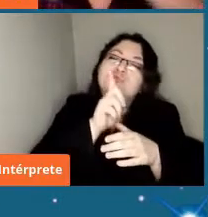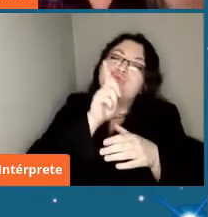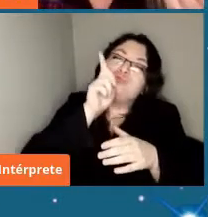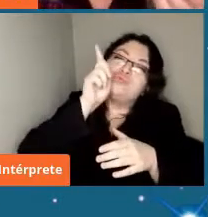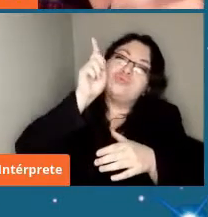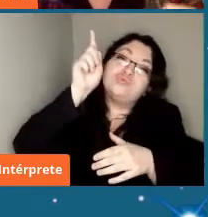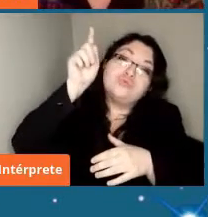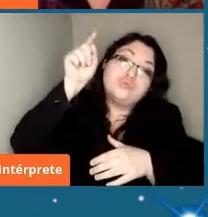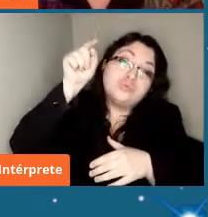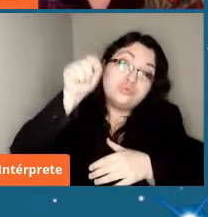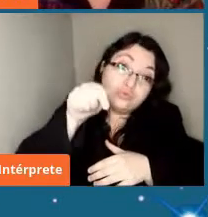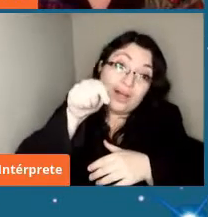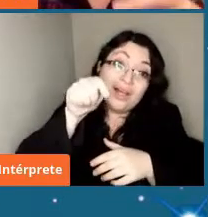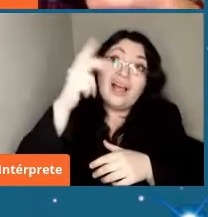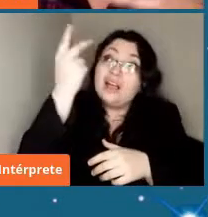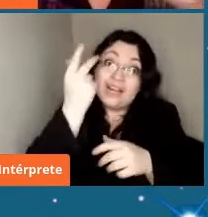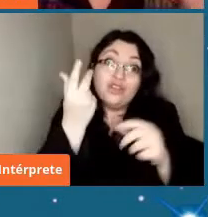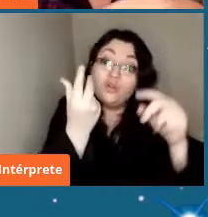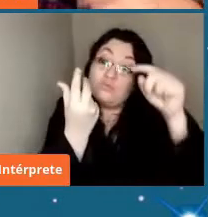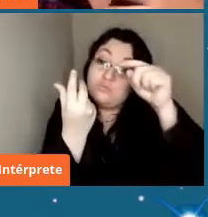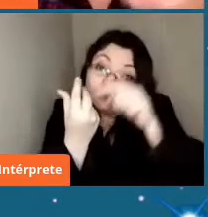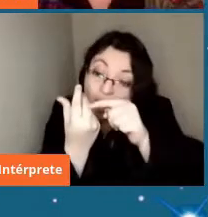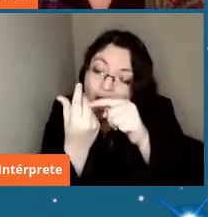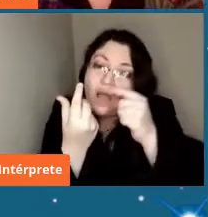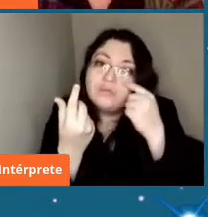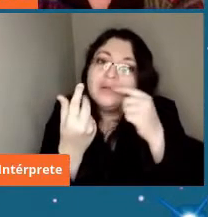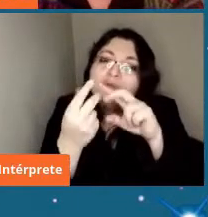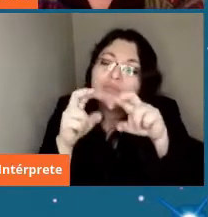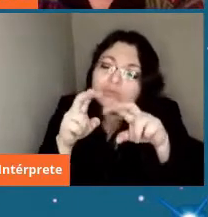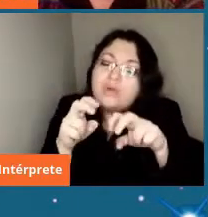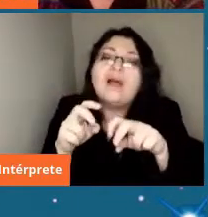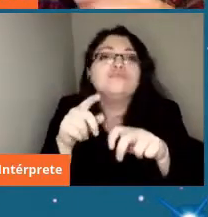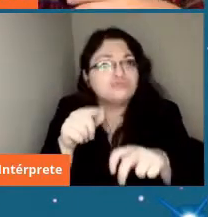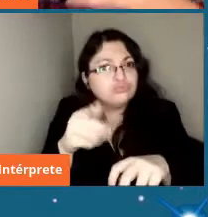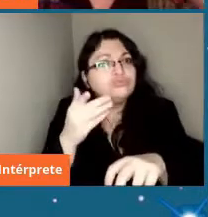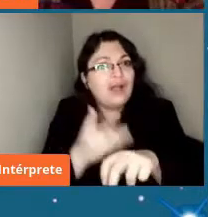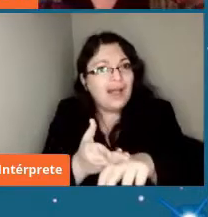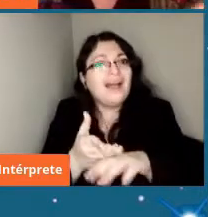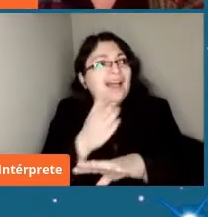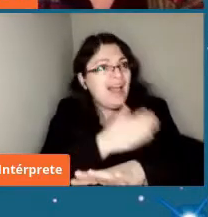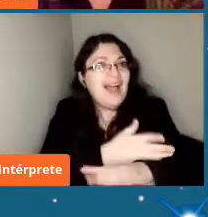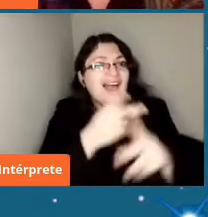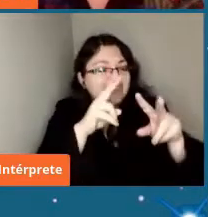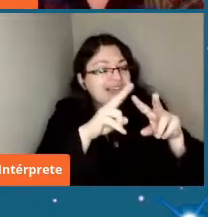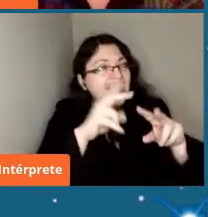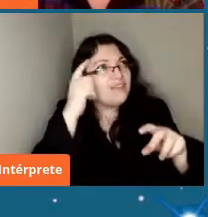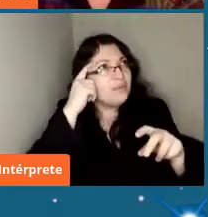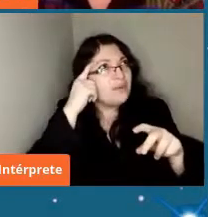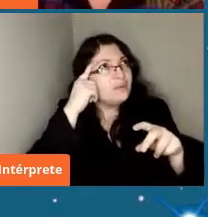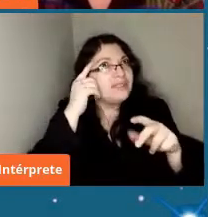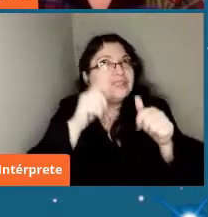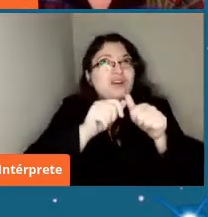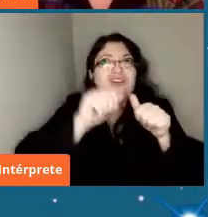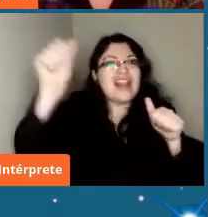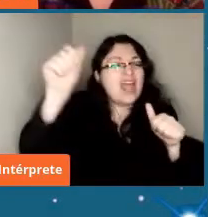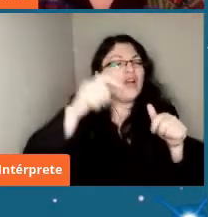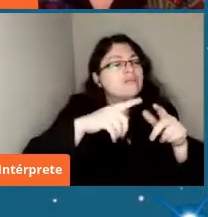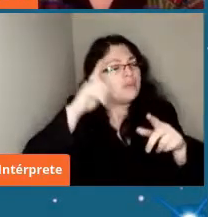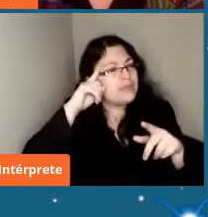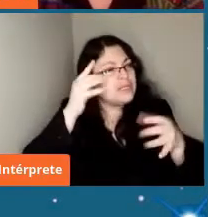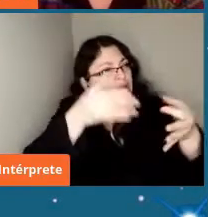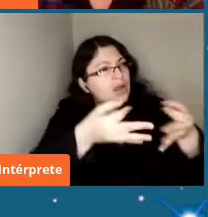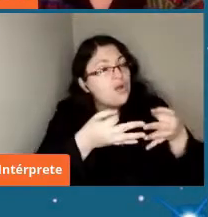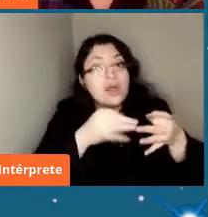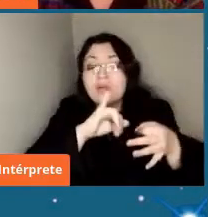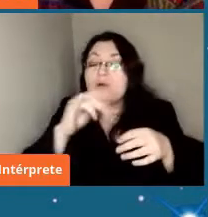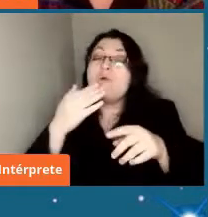pudo ver que estaba ciertas composiciones que ya se habían deducido de esto a distancia se pudieron comprobar cuando